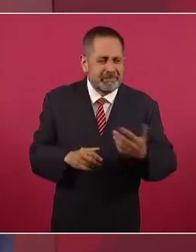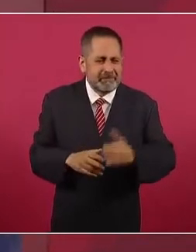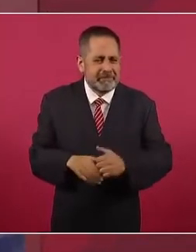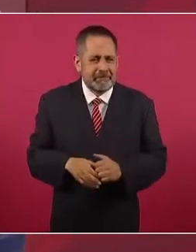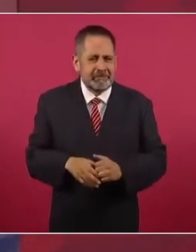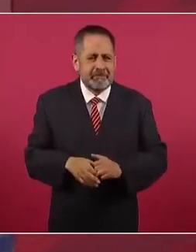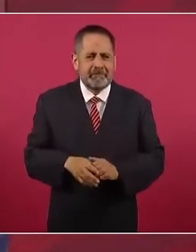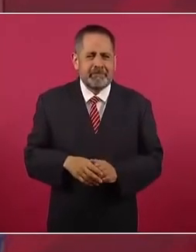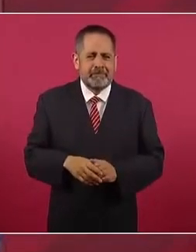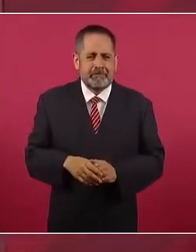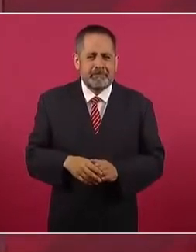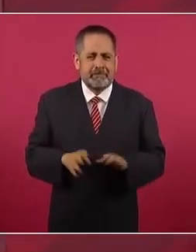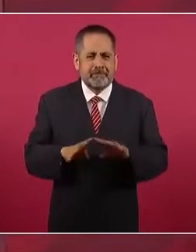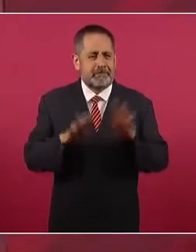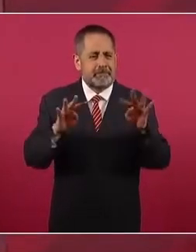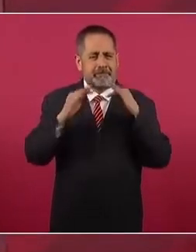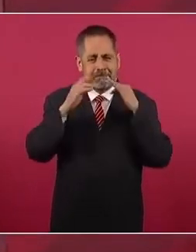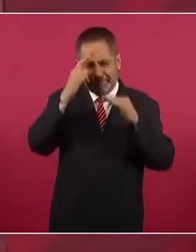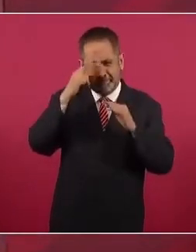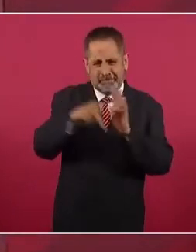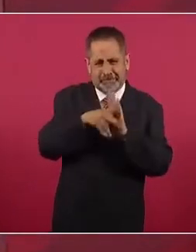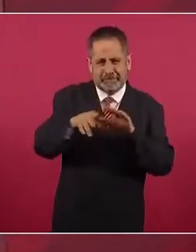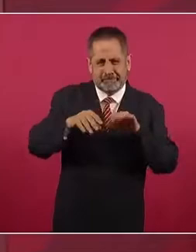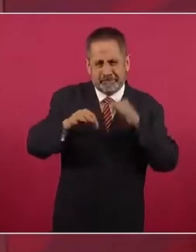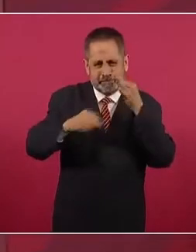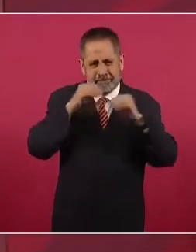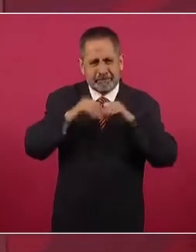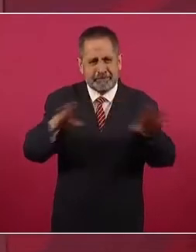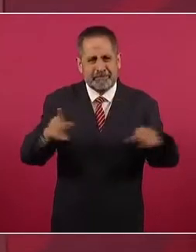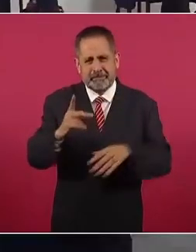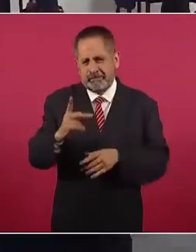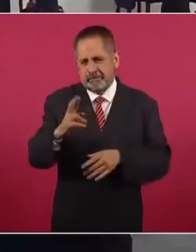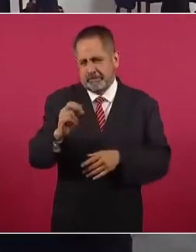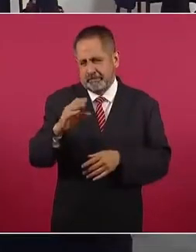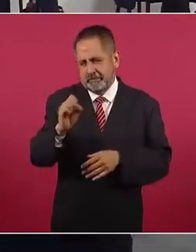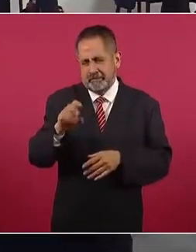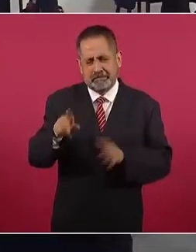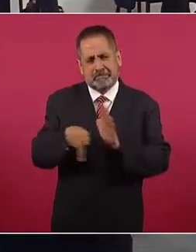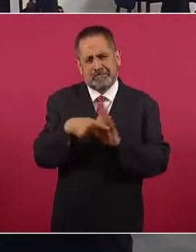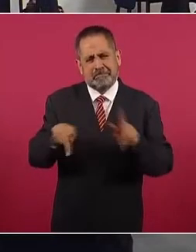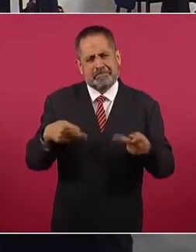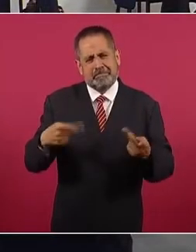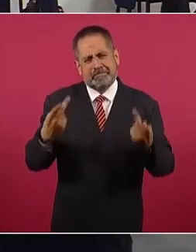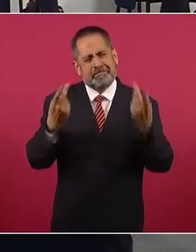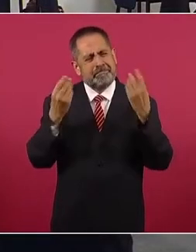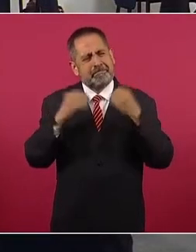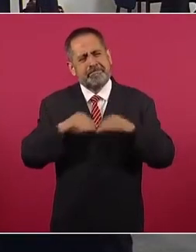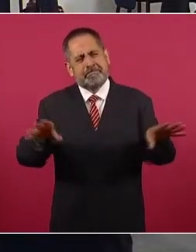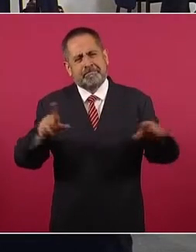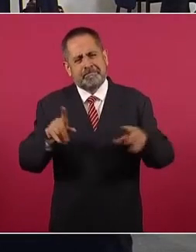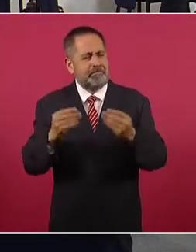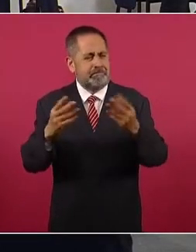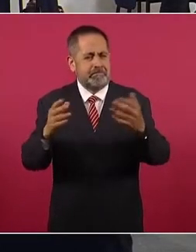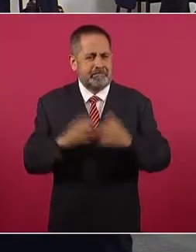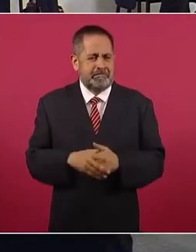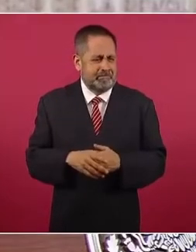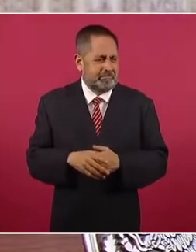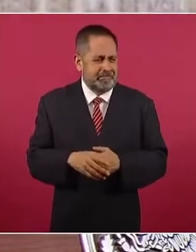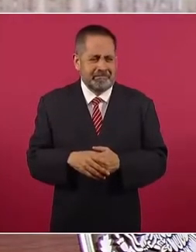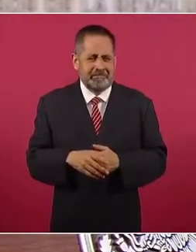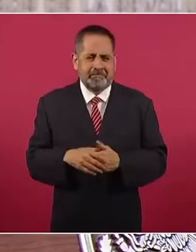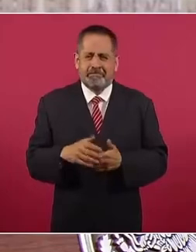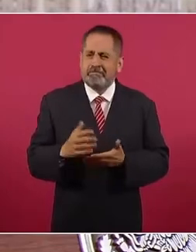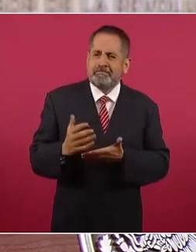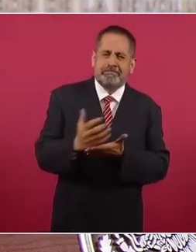Imagínense cómo se vendió el proceso, como pan caliente,